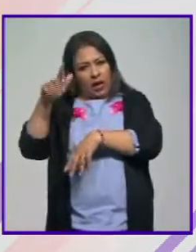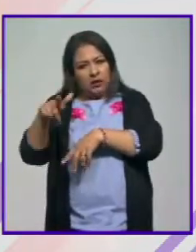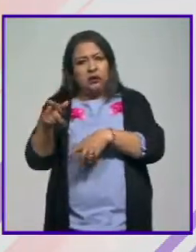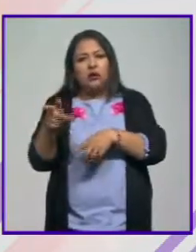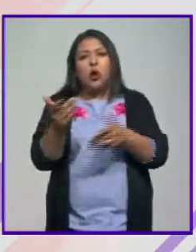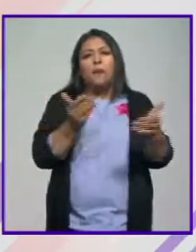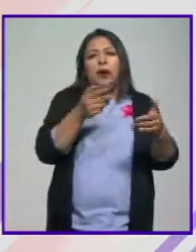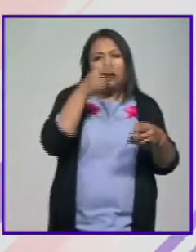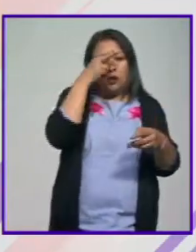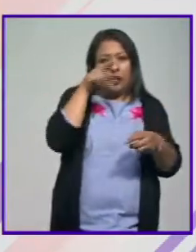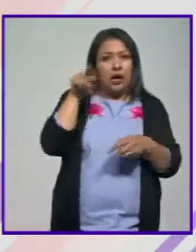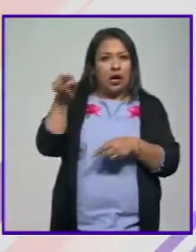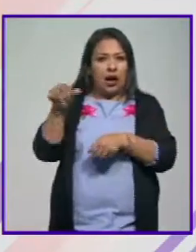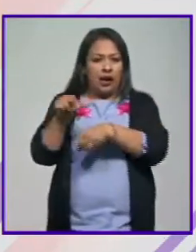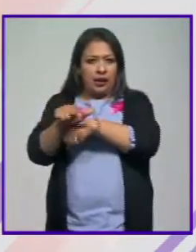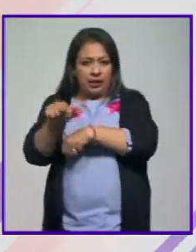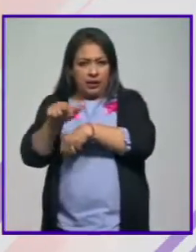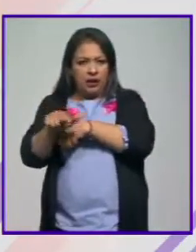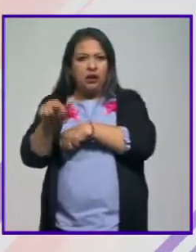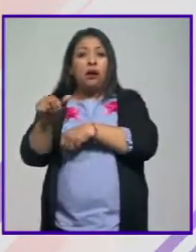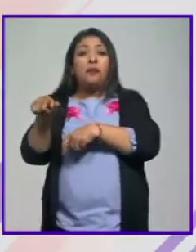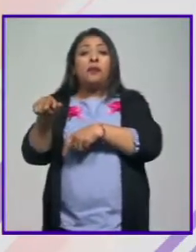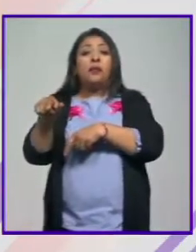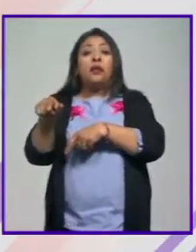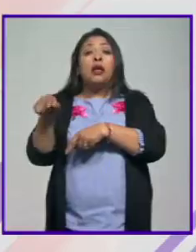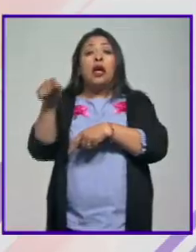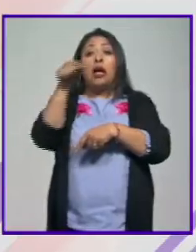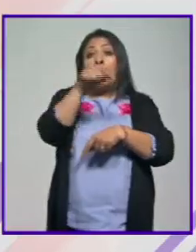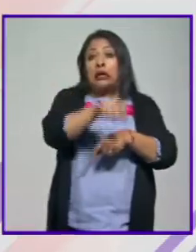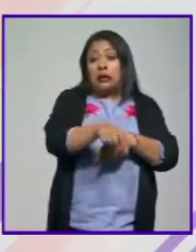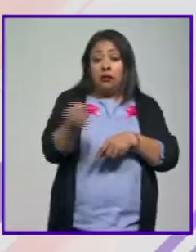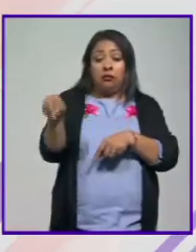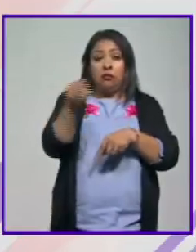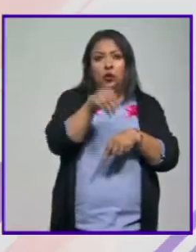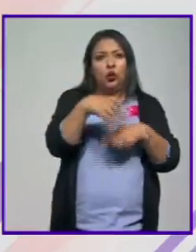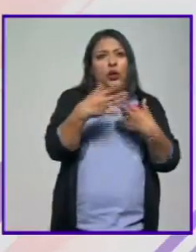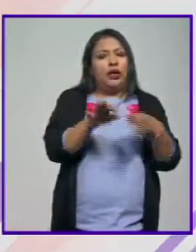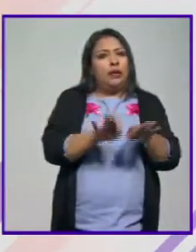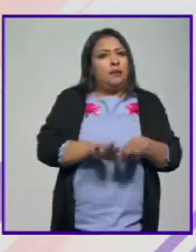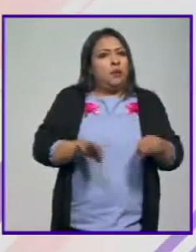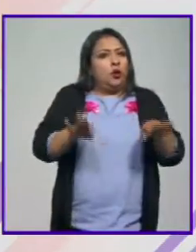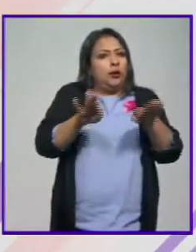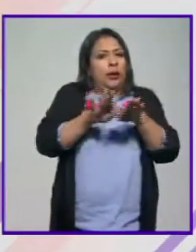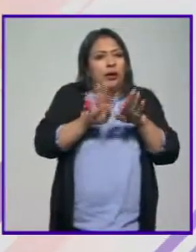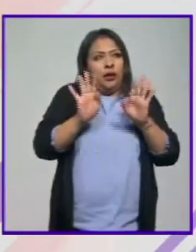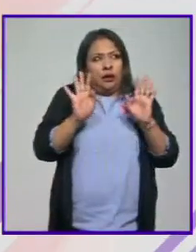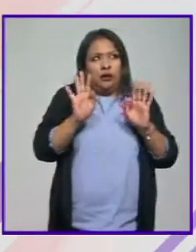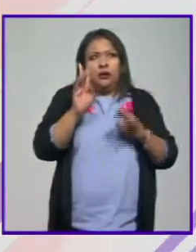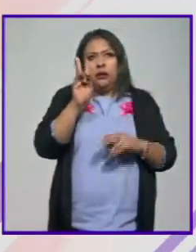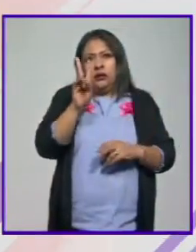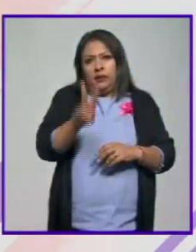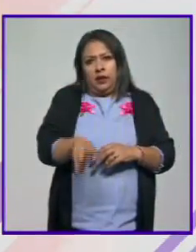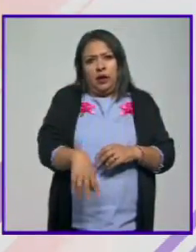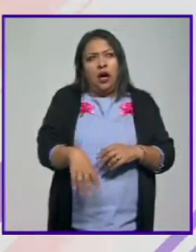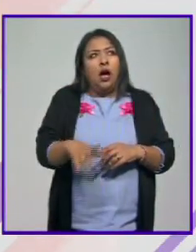en Argentina los argentinos acá en México tuvieron una importancia muy grande hay una